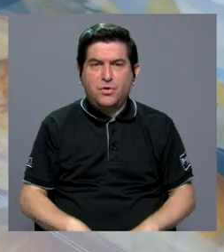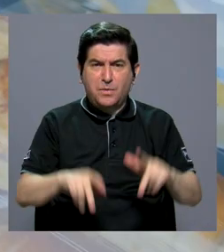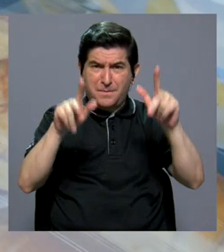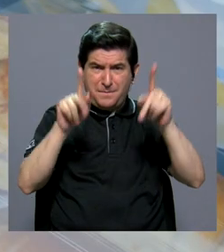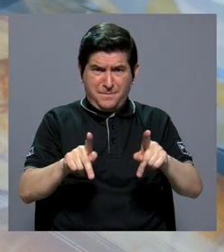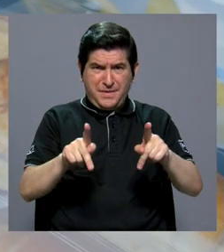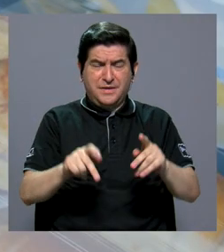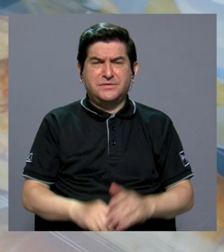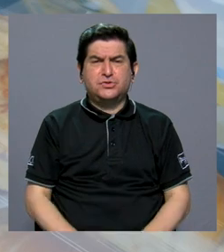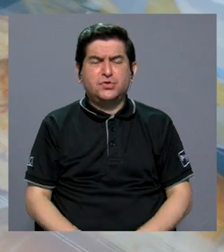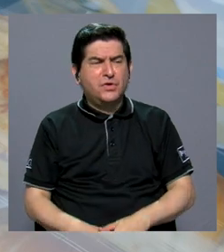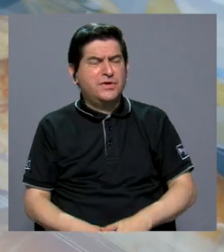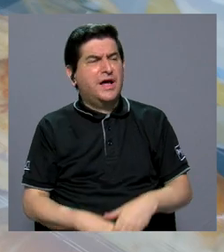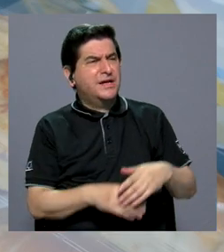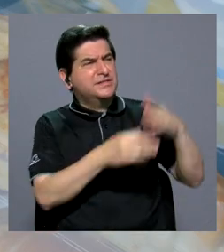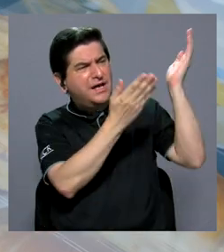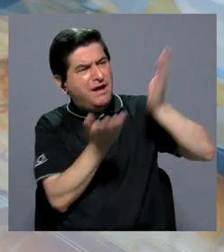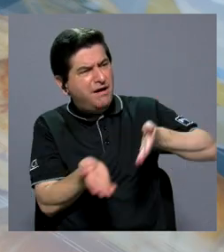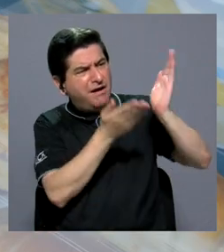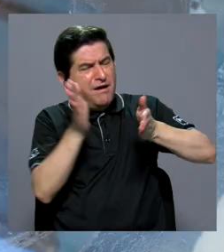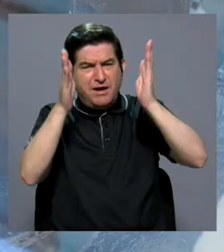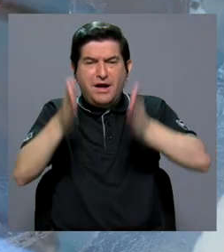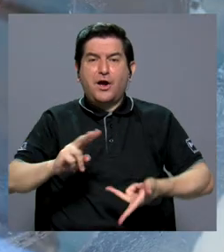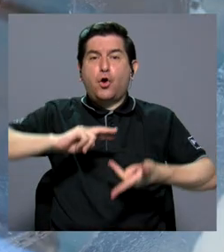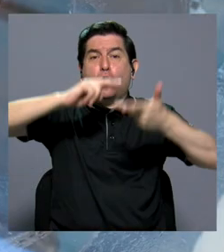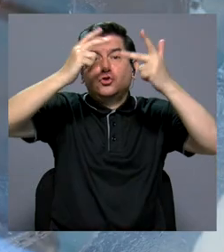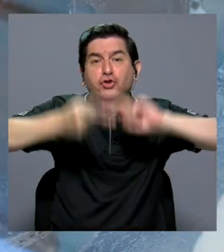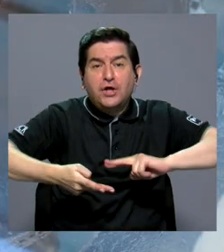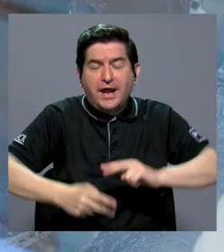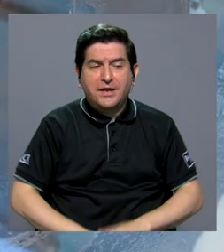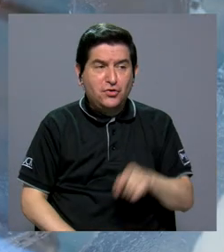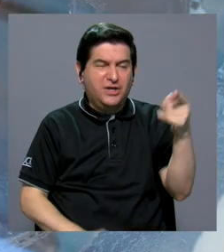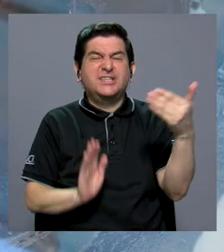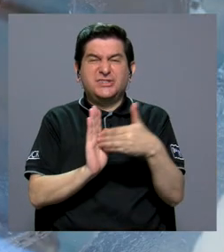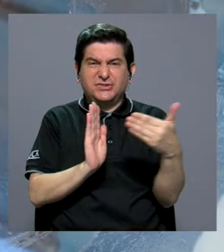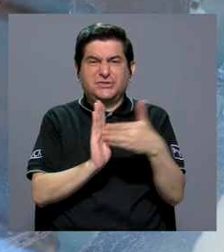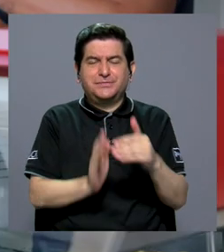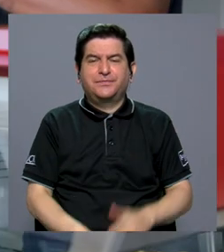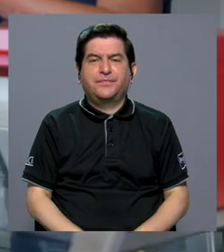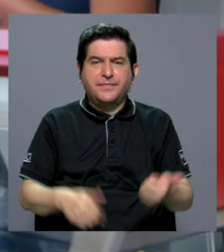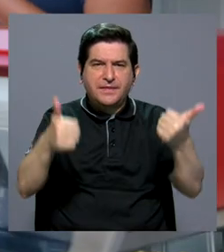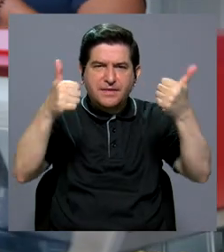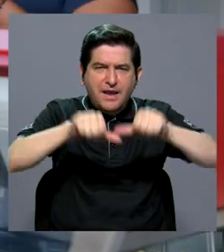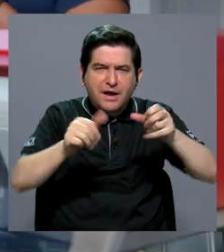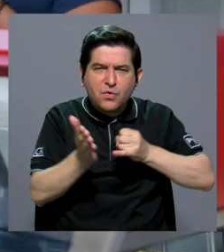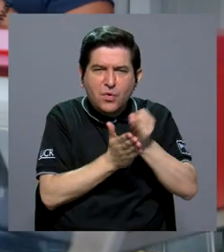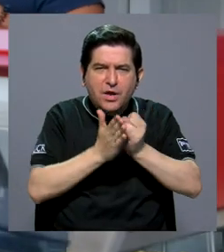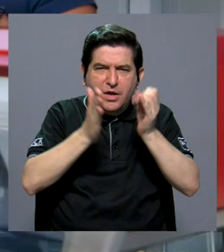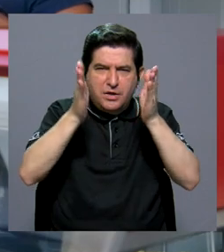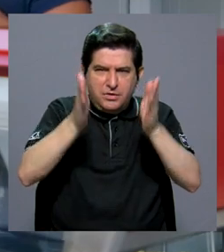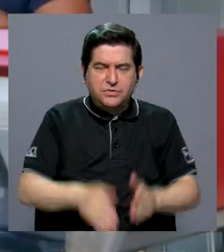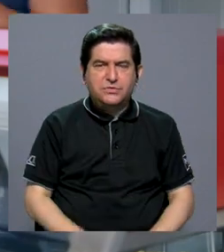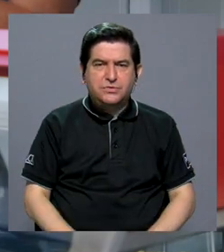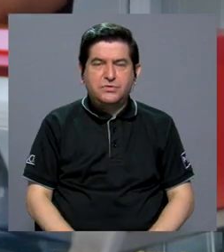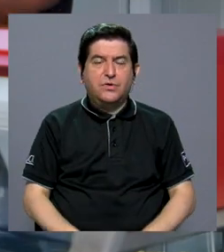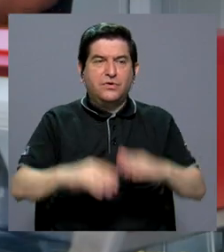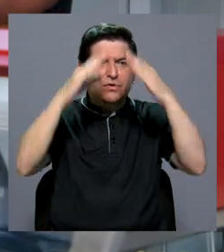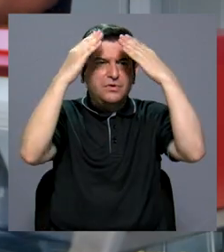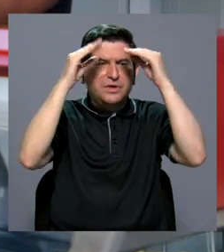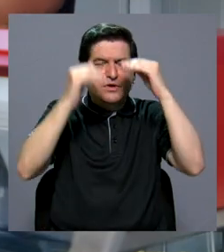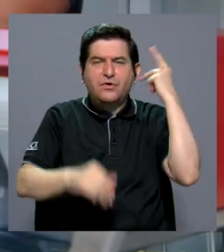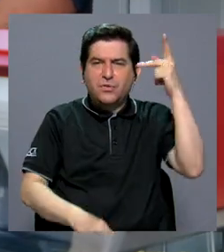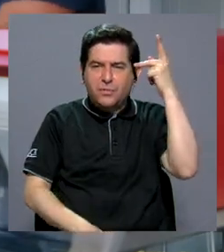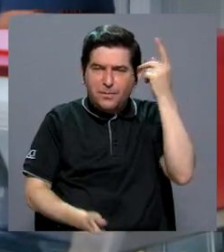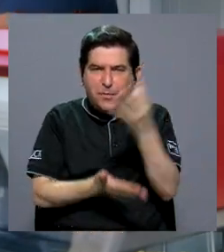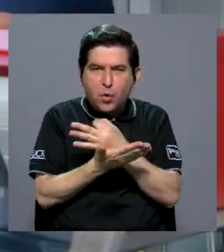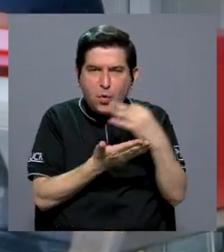las personas que son importadores ocurre lo contrario, más bien se perjudican. De acuerdo con la investigadora y según el